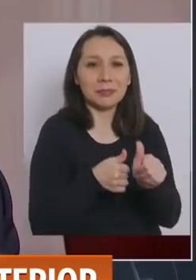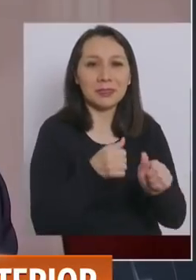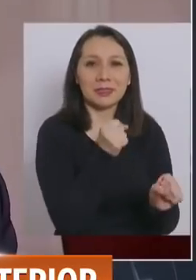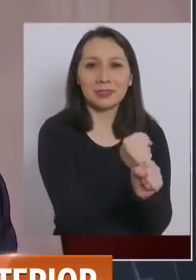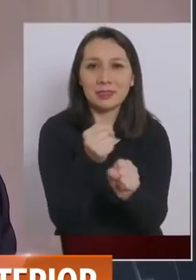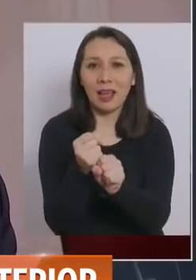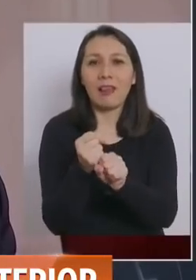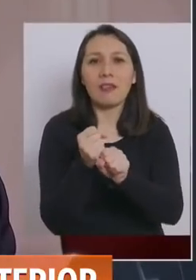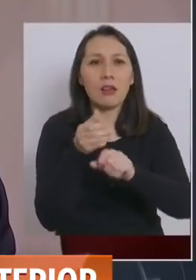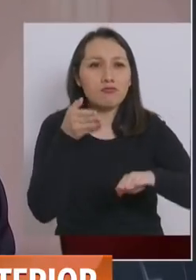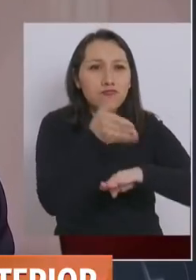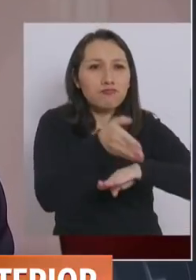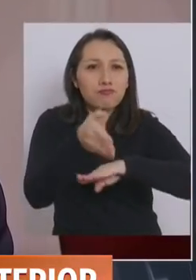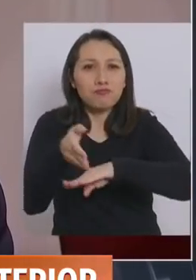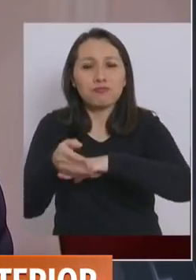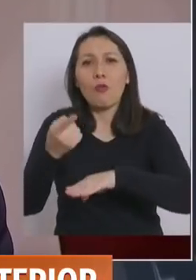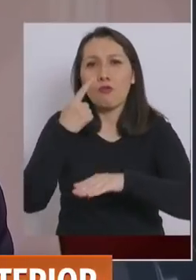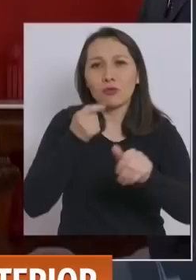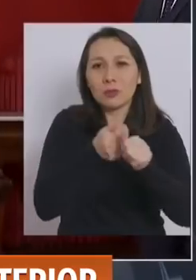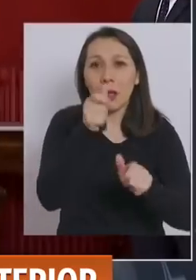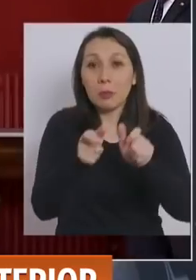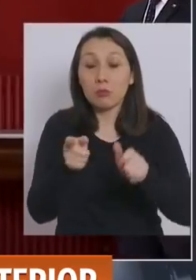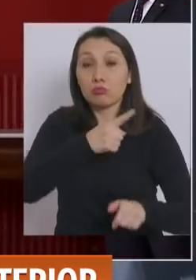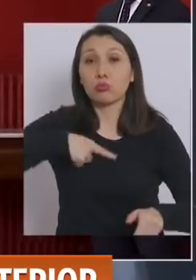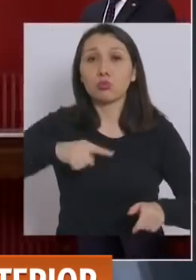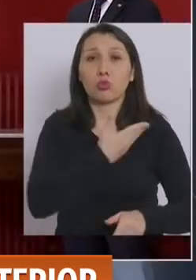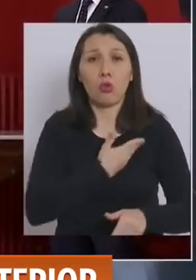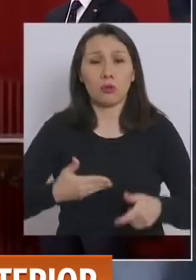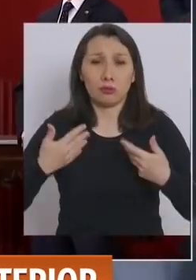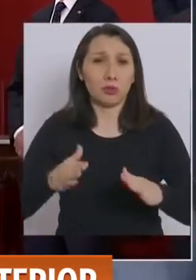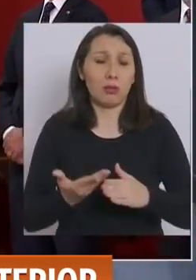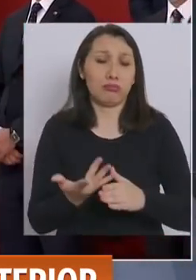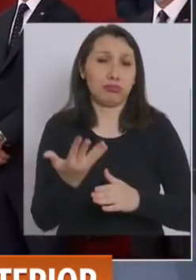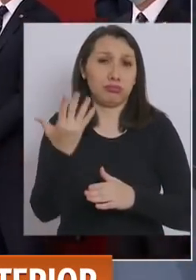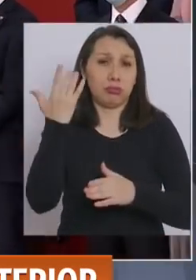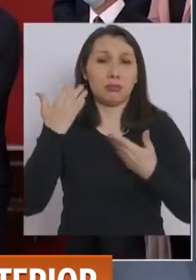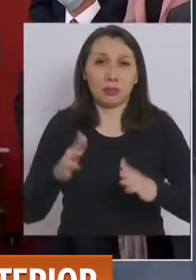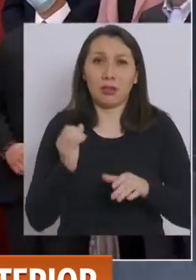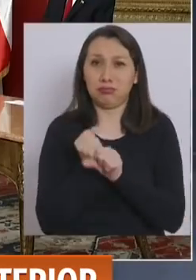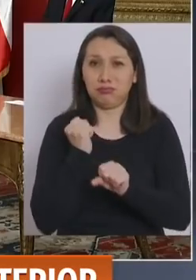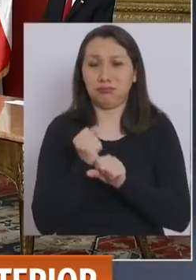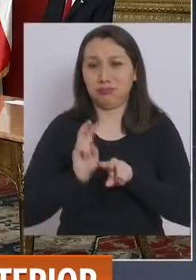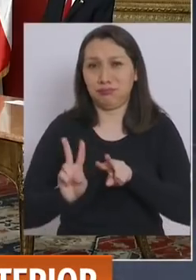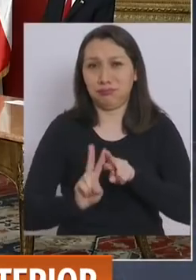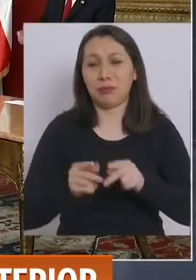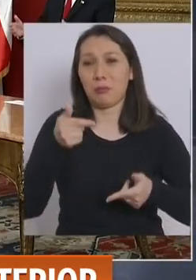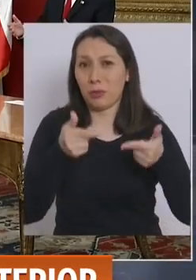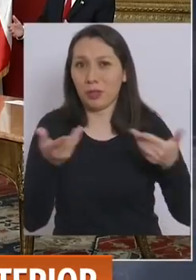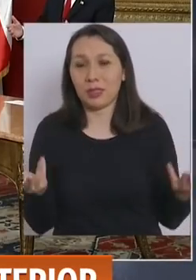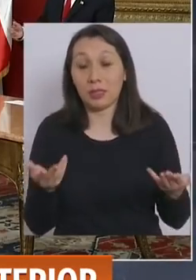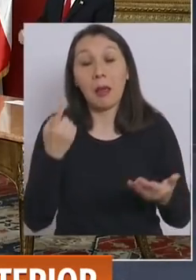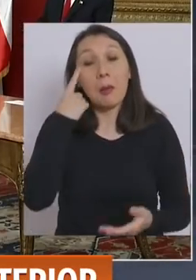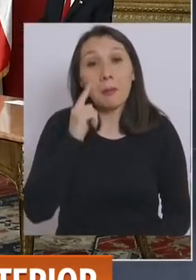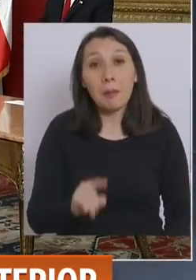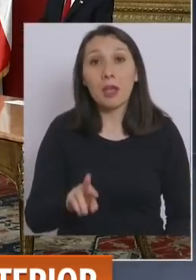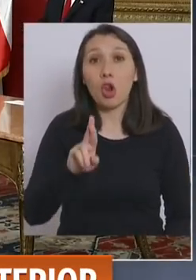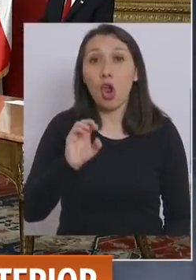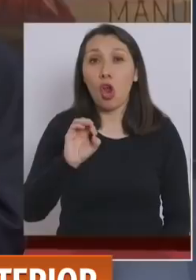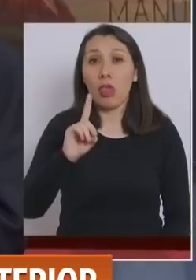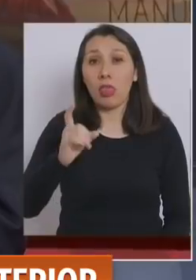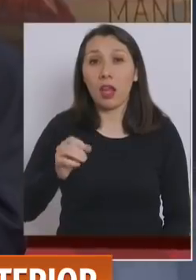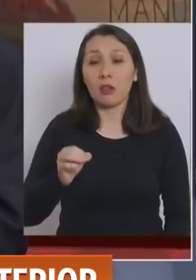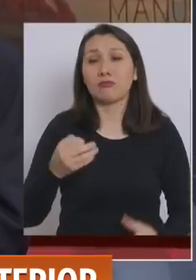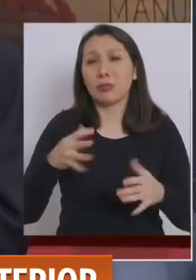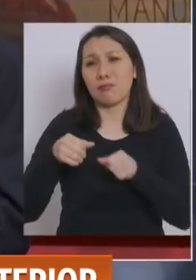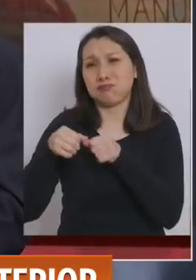ese trabajo territorial que muchos de nosotros en el Gobierno hemos hecho durante toda nuestra trayectoria política. Pero Rodrigo, en sus 12 años